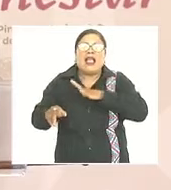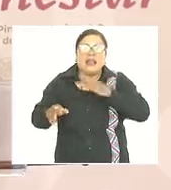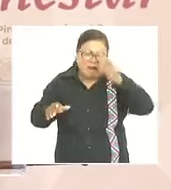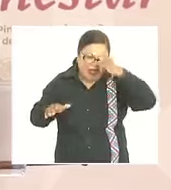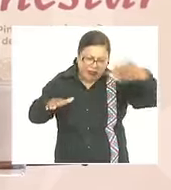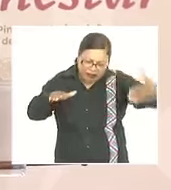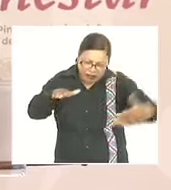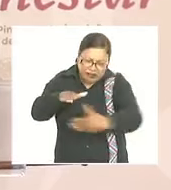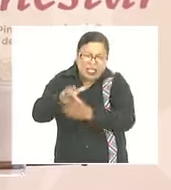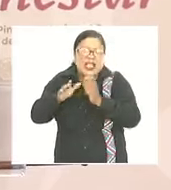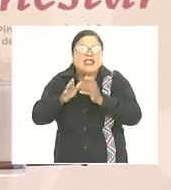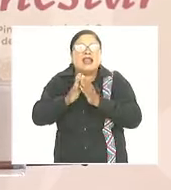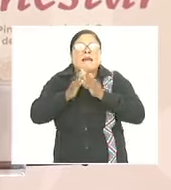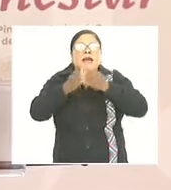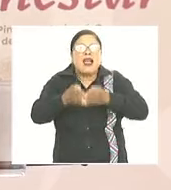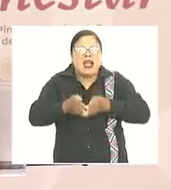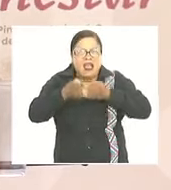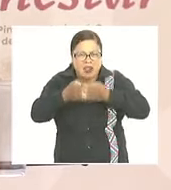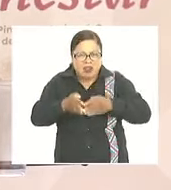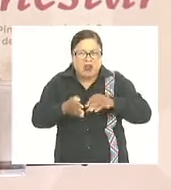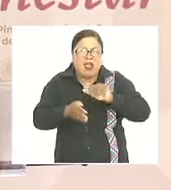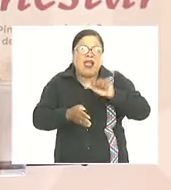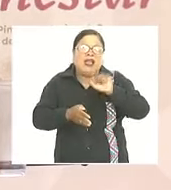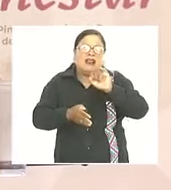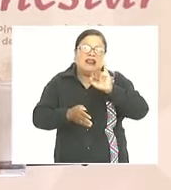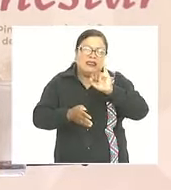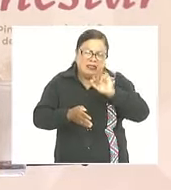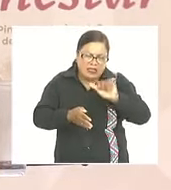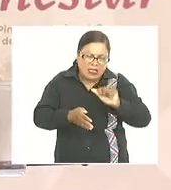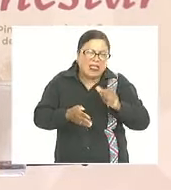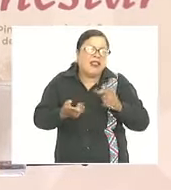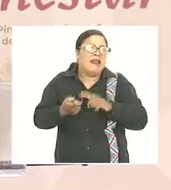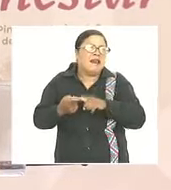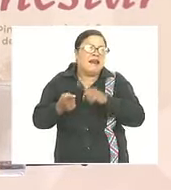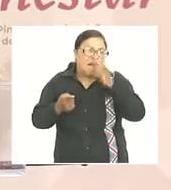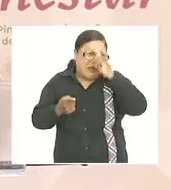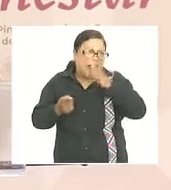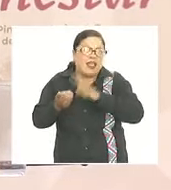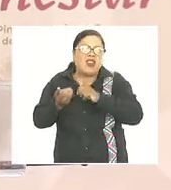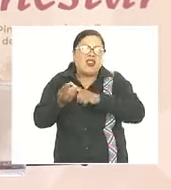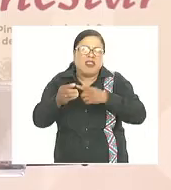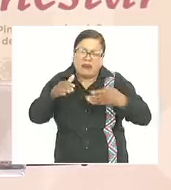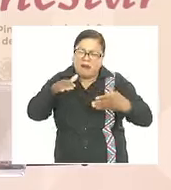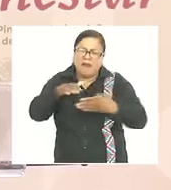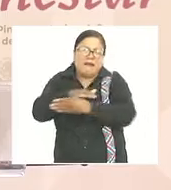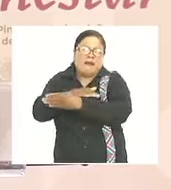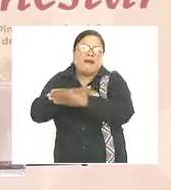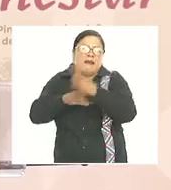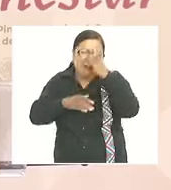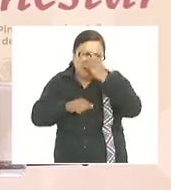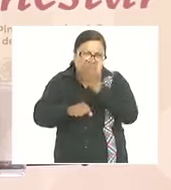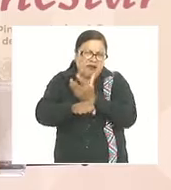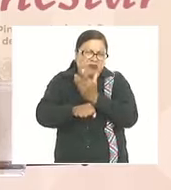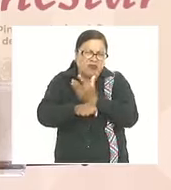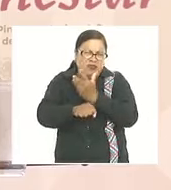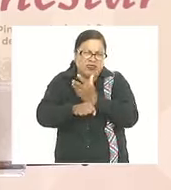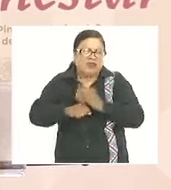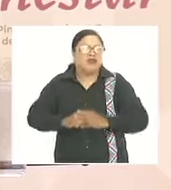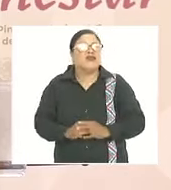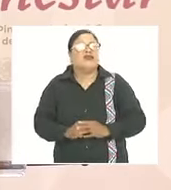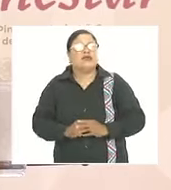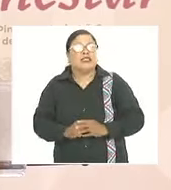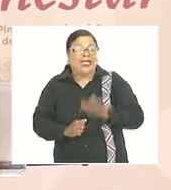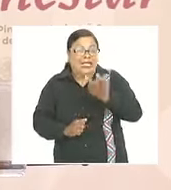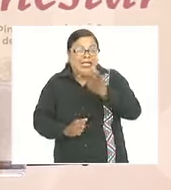de Asia que van a Estados Unidos por ahí